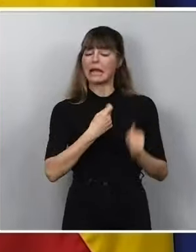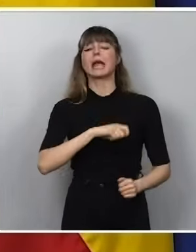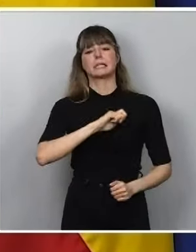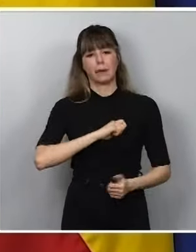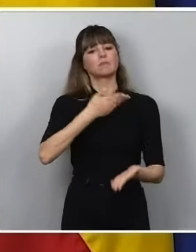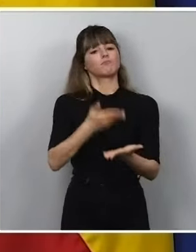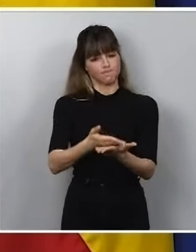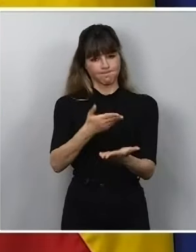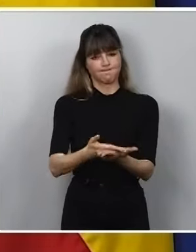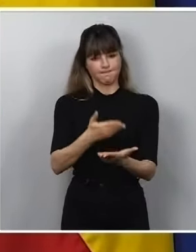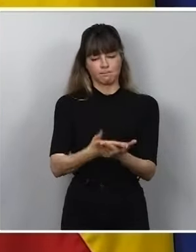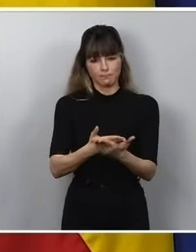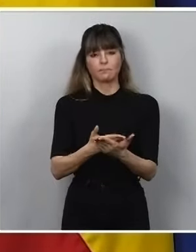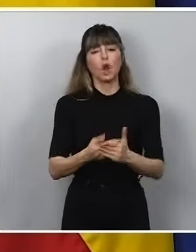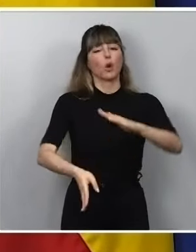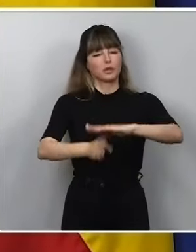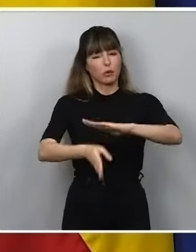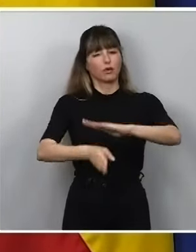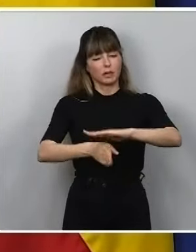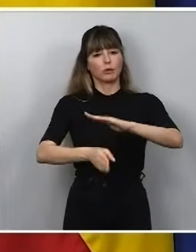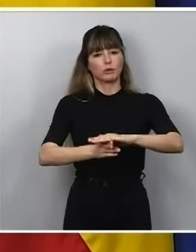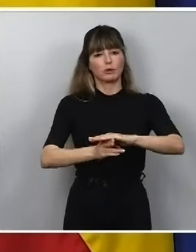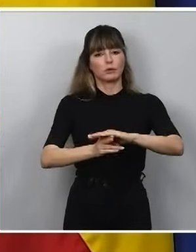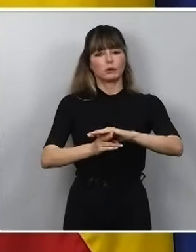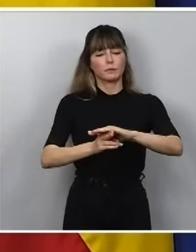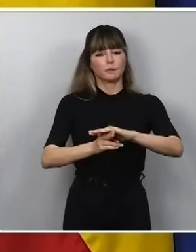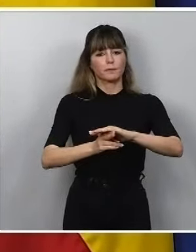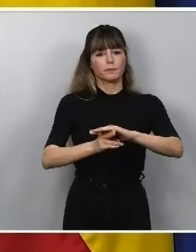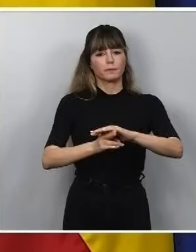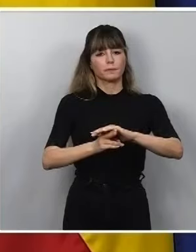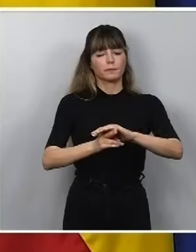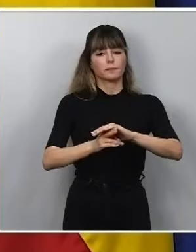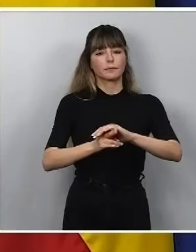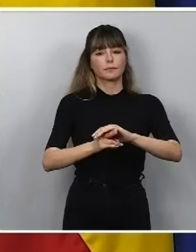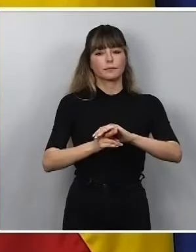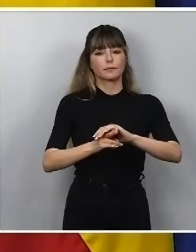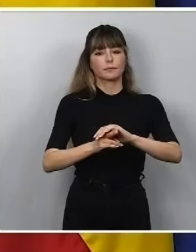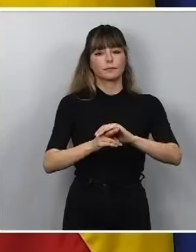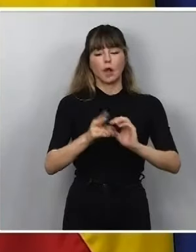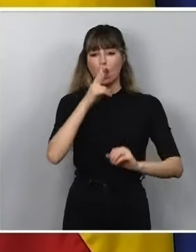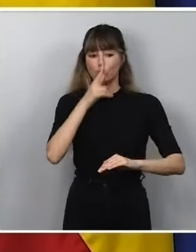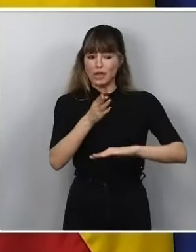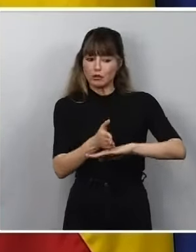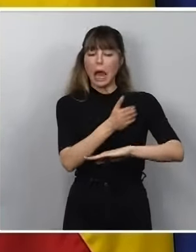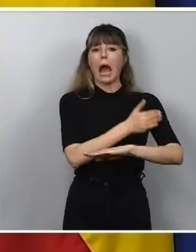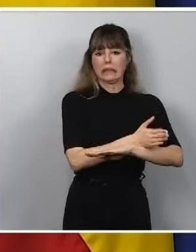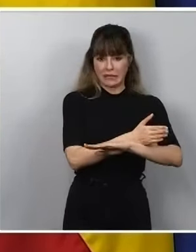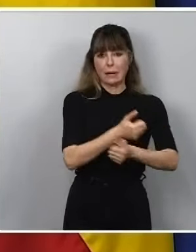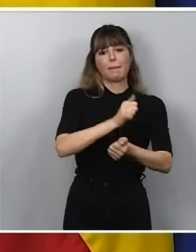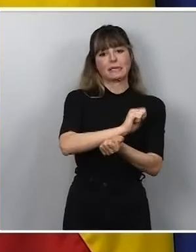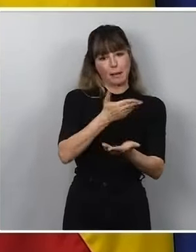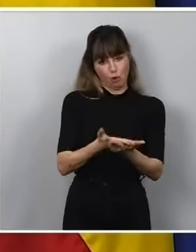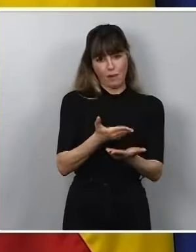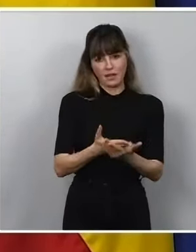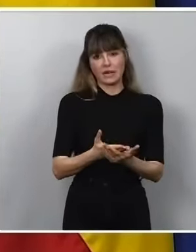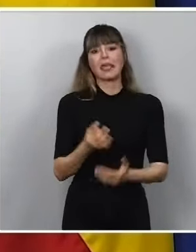de manera continuada e ininterrumpida durante los dos años anteriores a la solicitud del préstamo. Si fueran dos